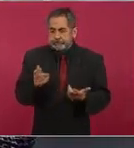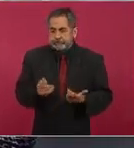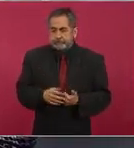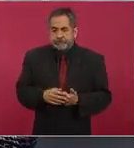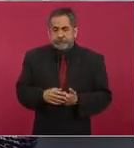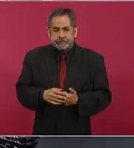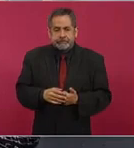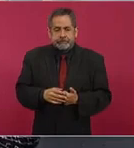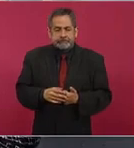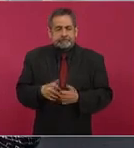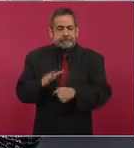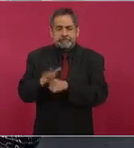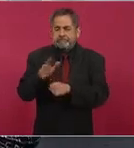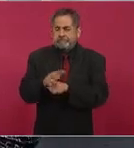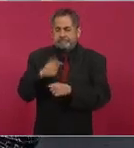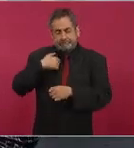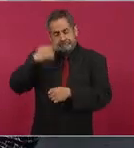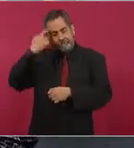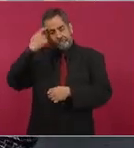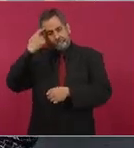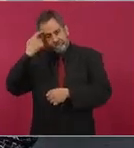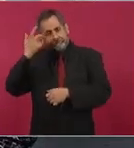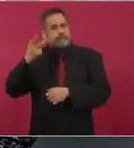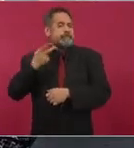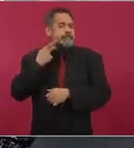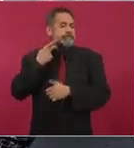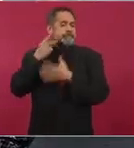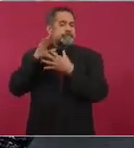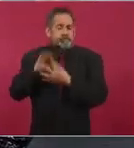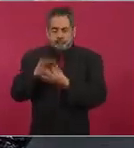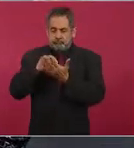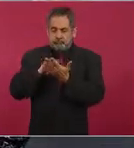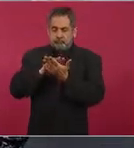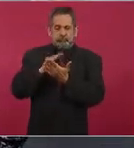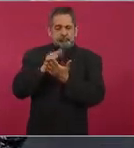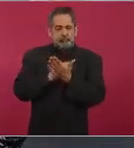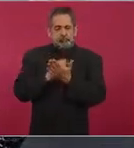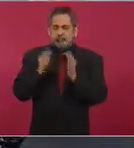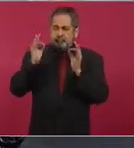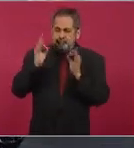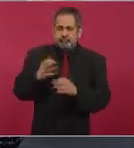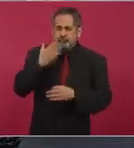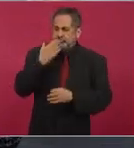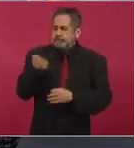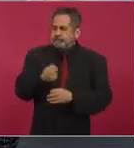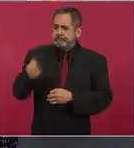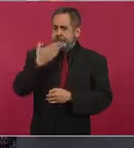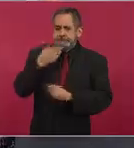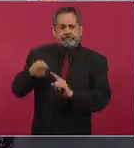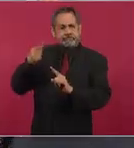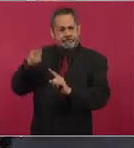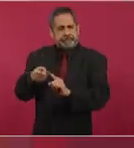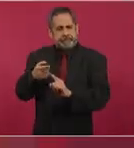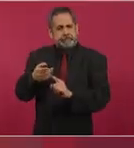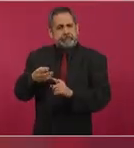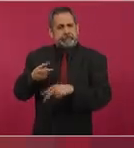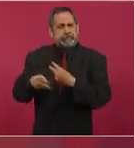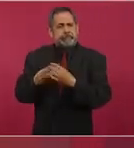tener una política más eficaz en materia petrolera